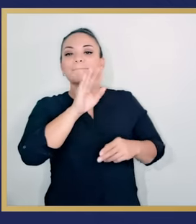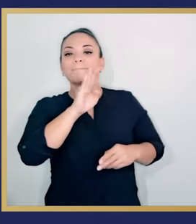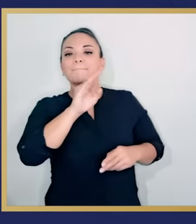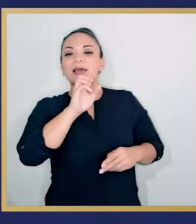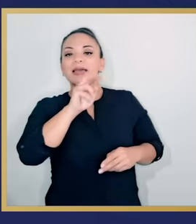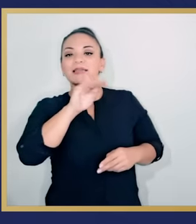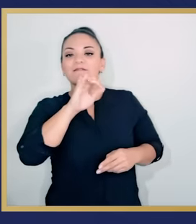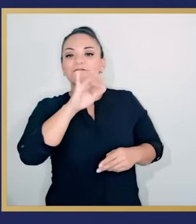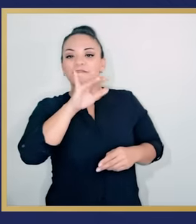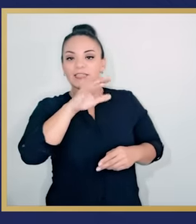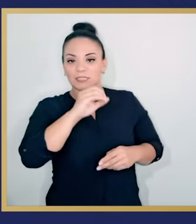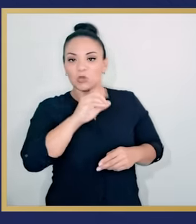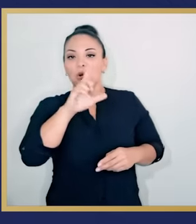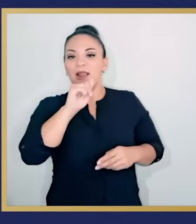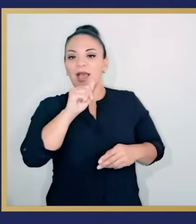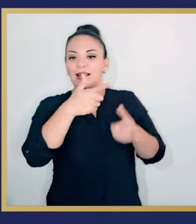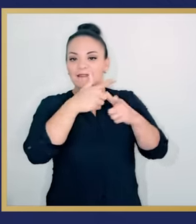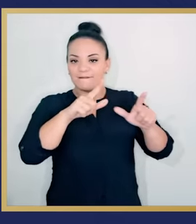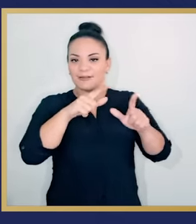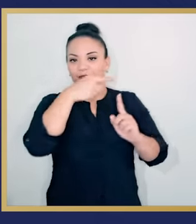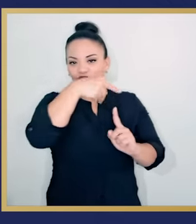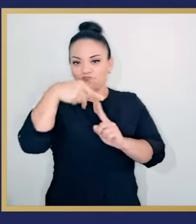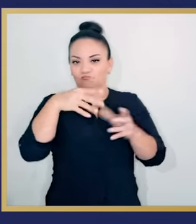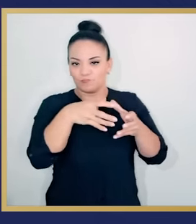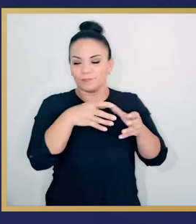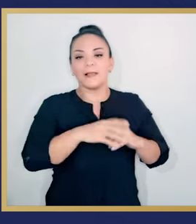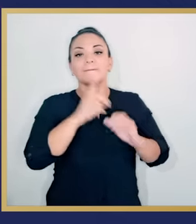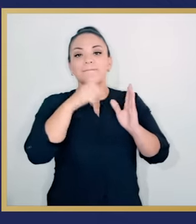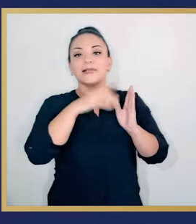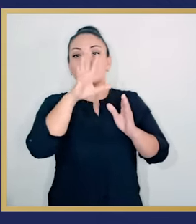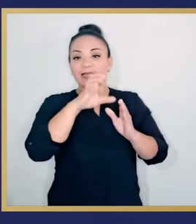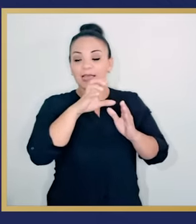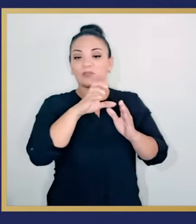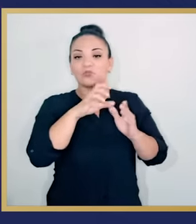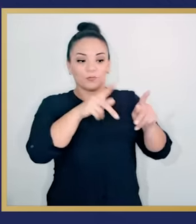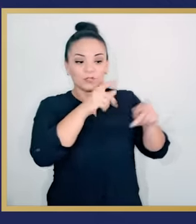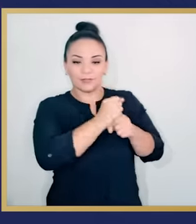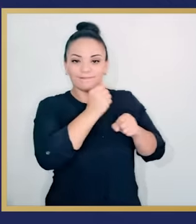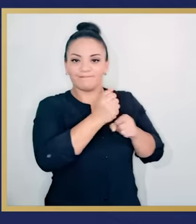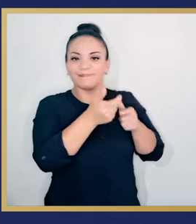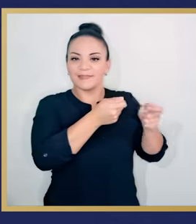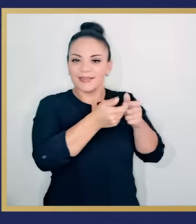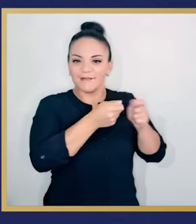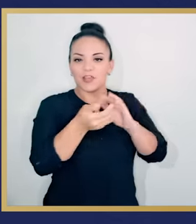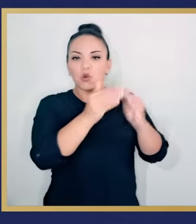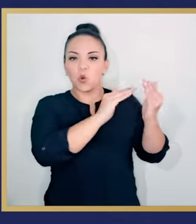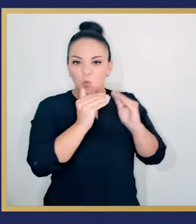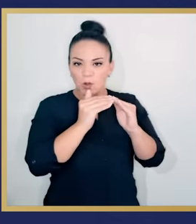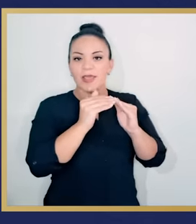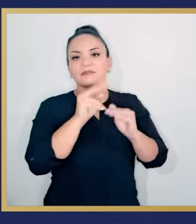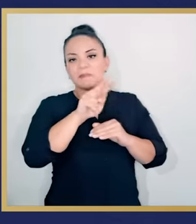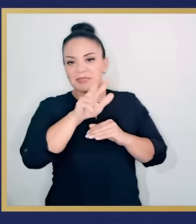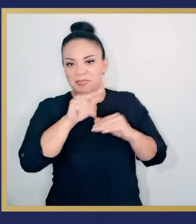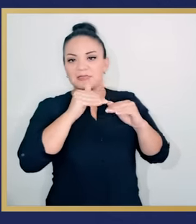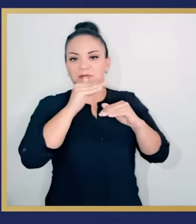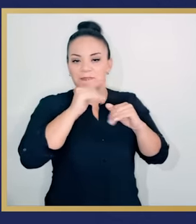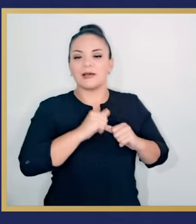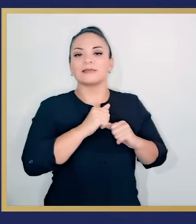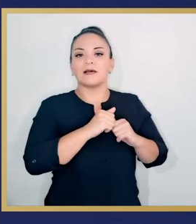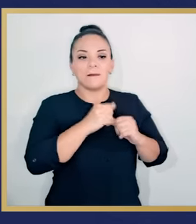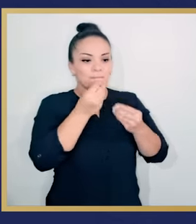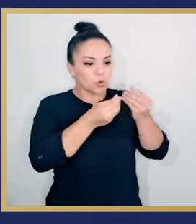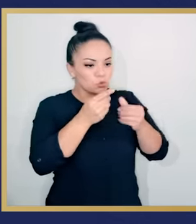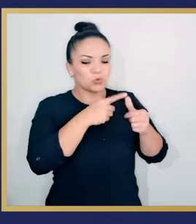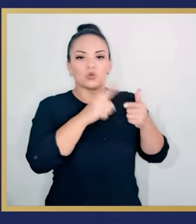estamos en el beneficio de la Libertad de Copa Libertad, una cooperativa de 1.200 pequeños caficultores de 23 diferentes